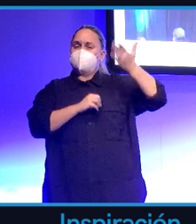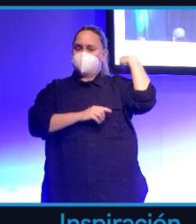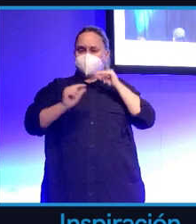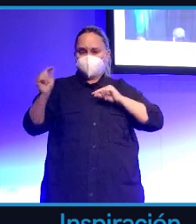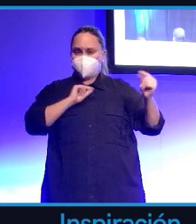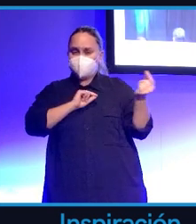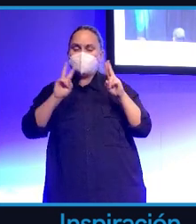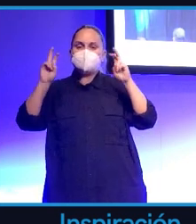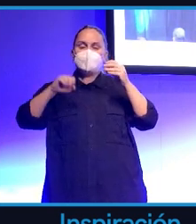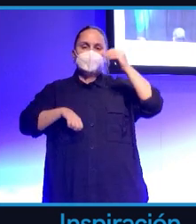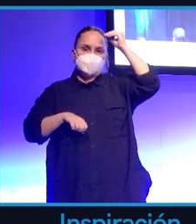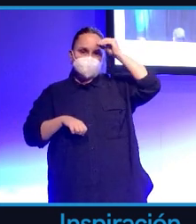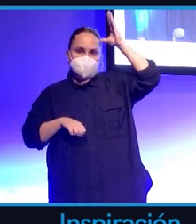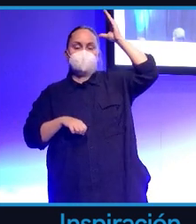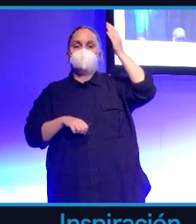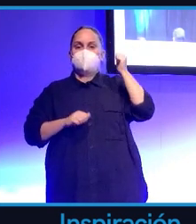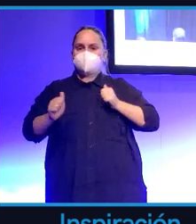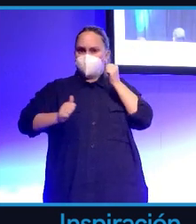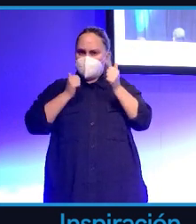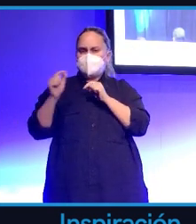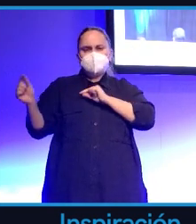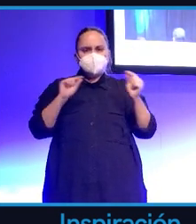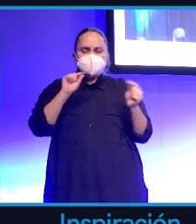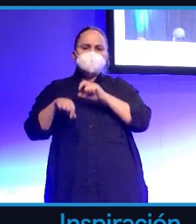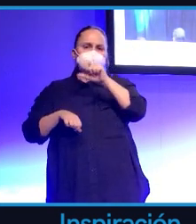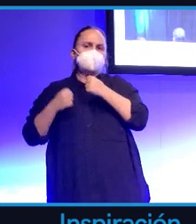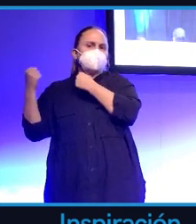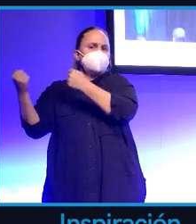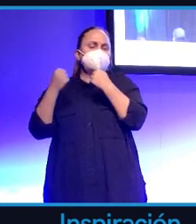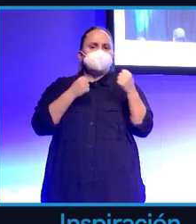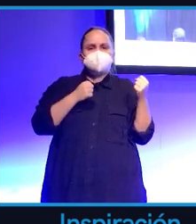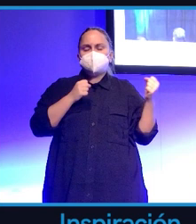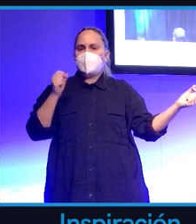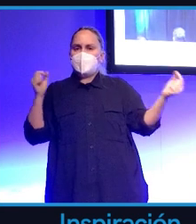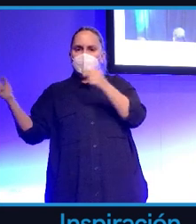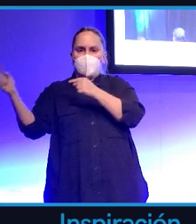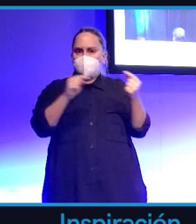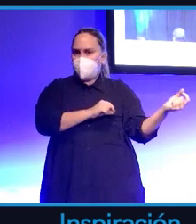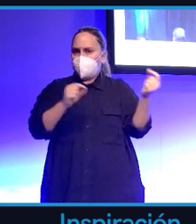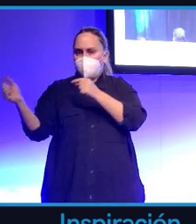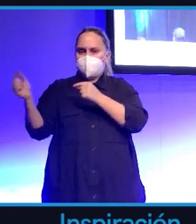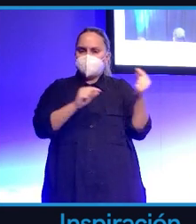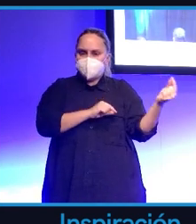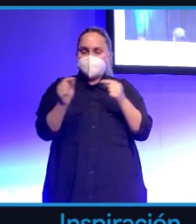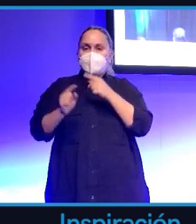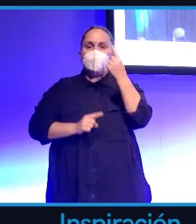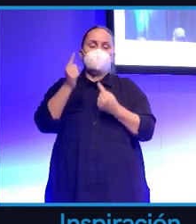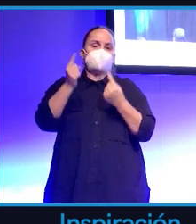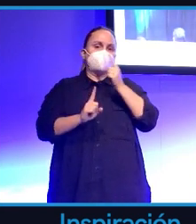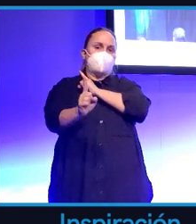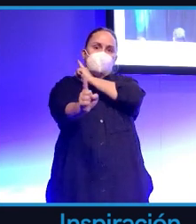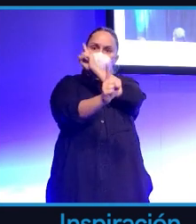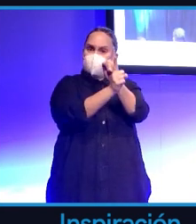con otras personalidades del mundo tecnológico. Se dijeron cosas desde ambos bandos, los que estaban en contra de